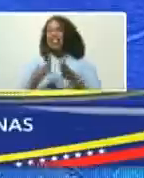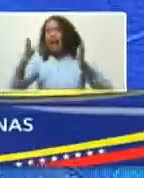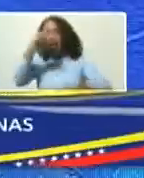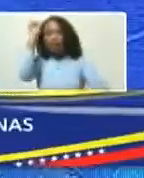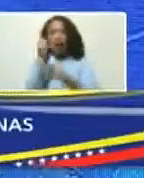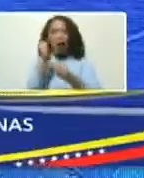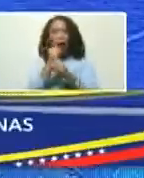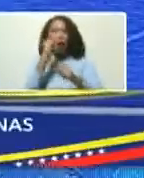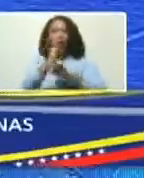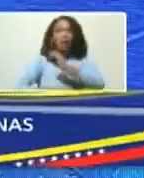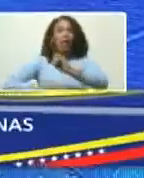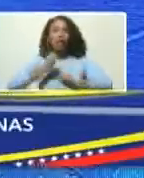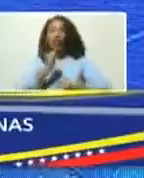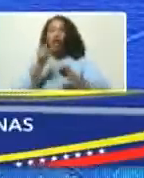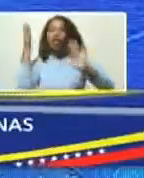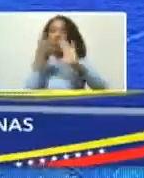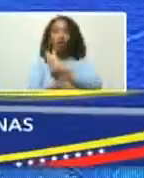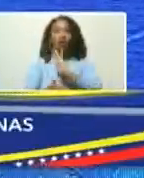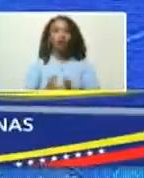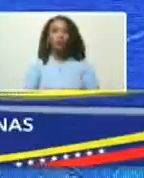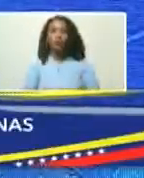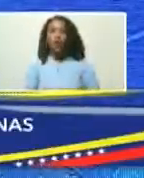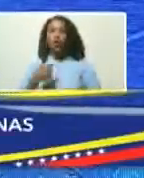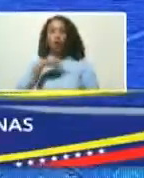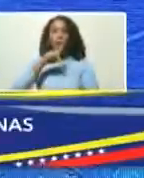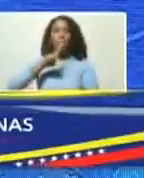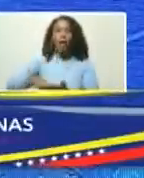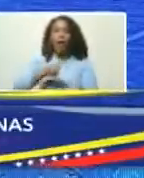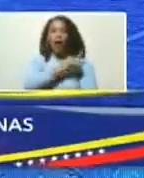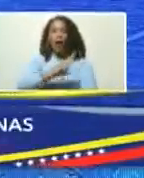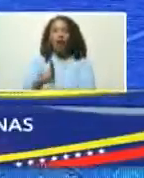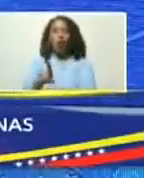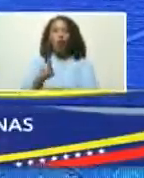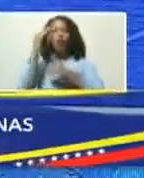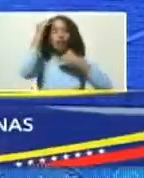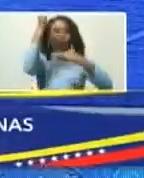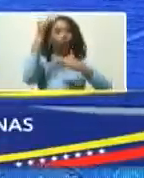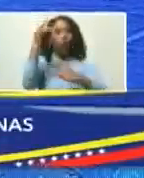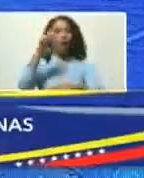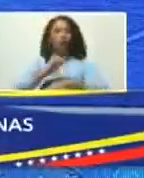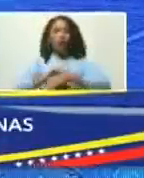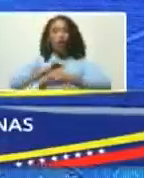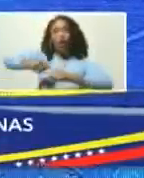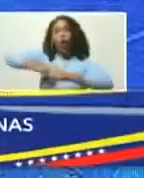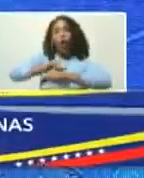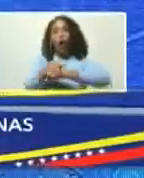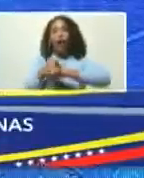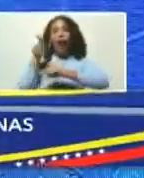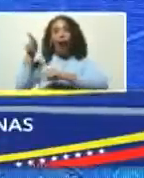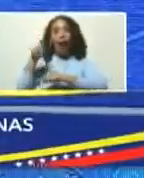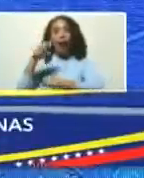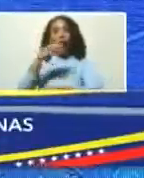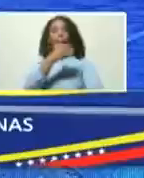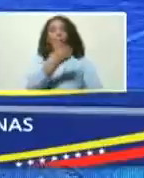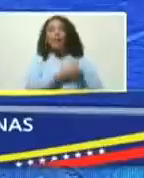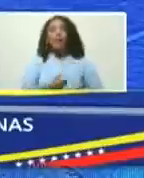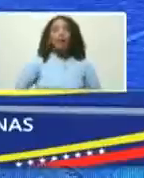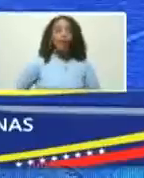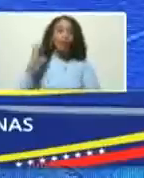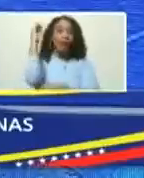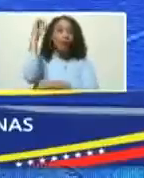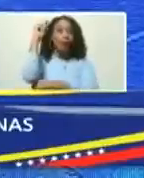campo internacional. Yo le mando un saludo al doctor Jorge Rodríguez, que anda también con valesientes de